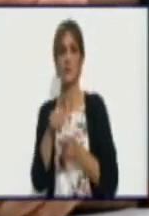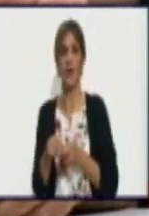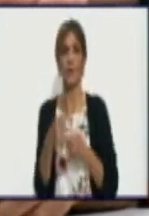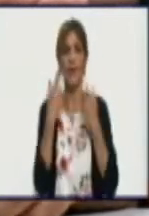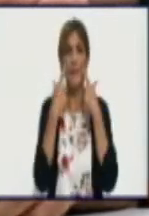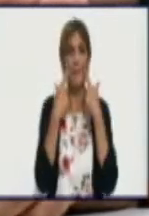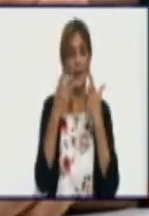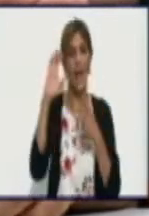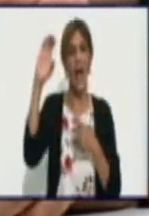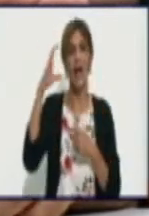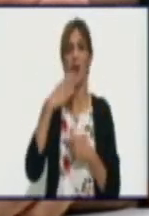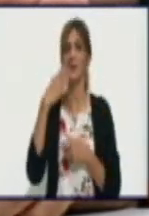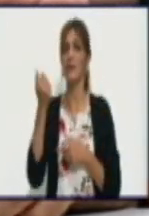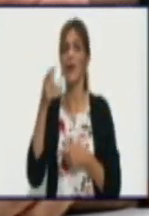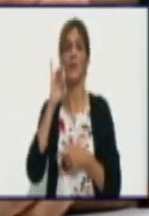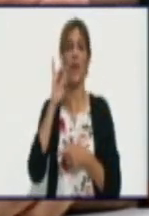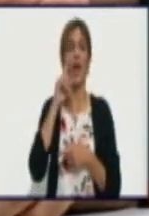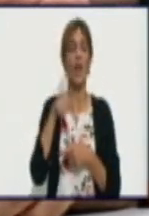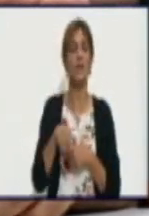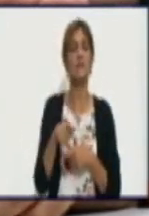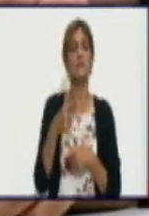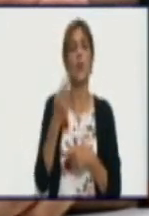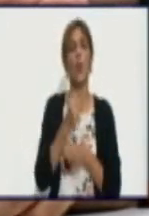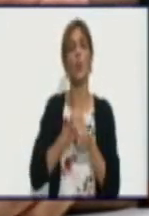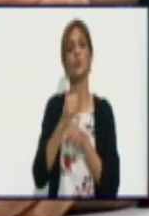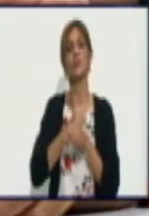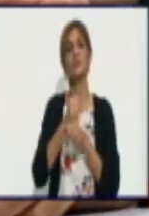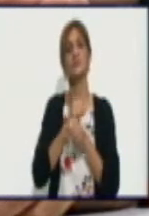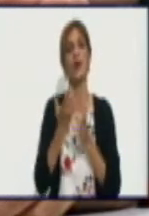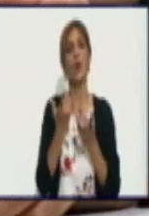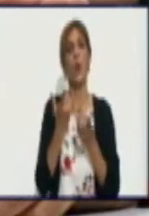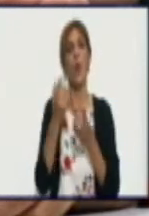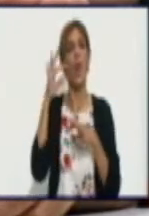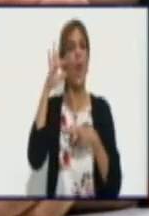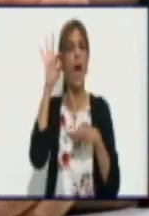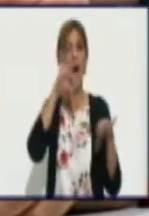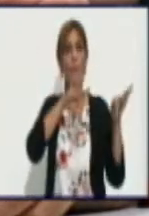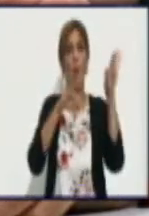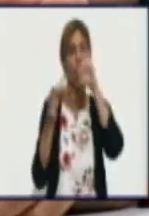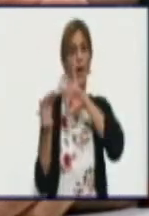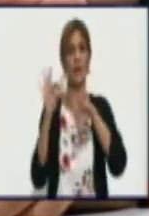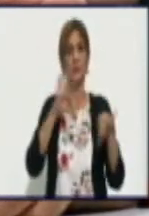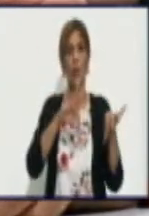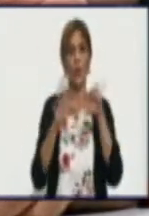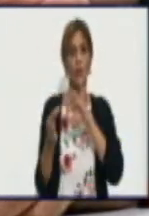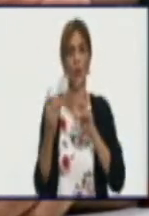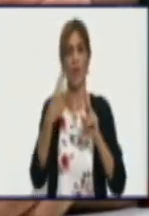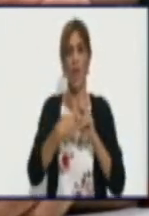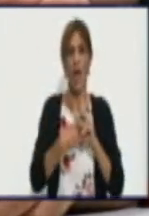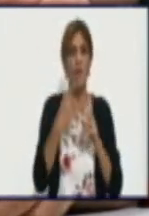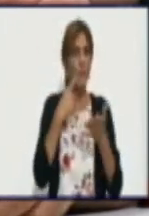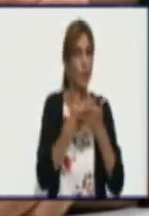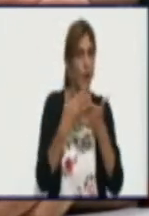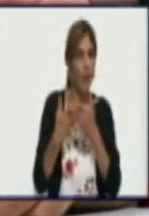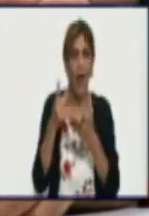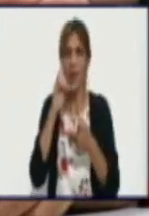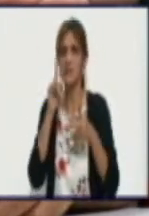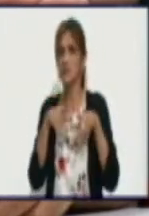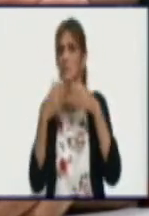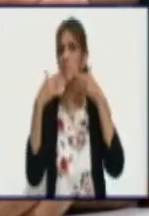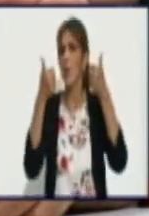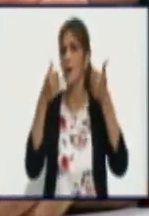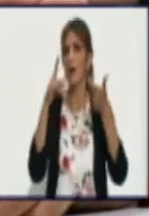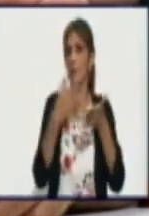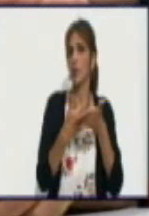utilizar como entidades competentes en los laboratorios de los organismos facultados en cada uno de los territorios. Es decir, el Centro Nacional de